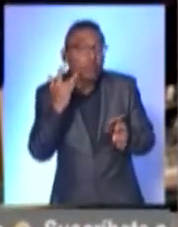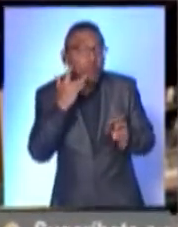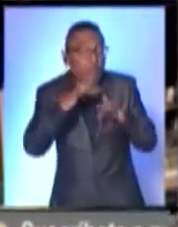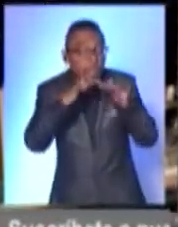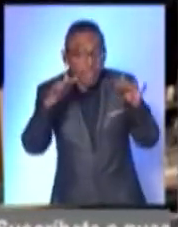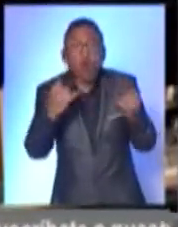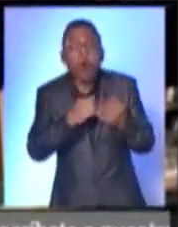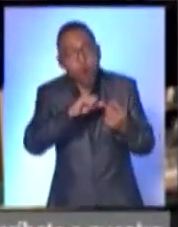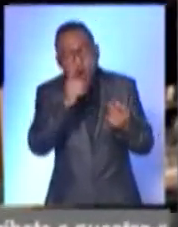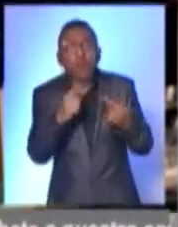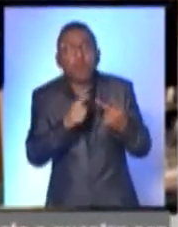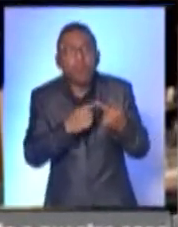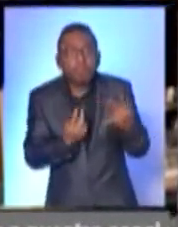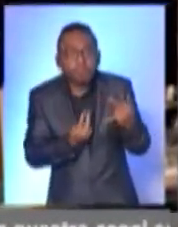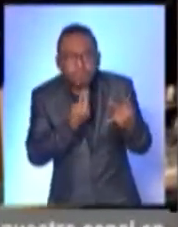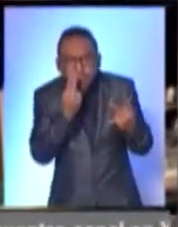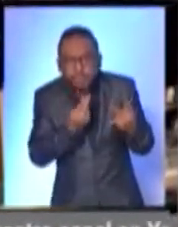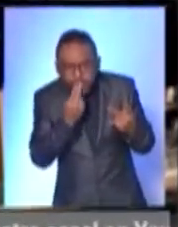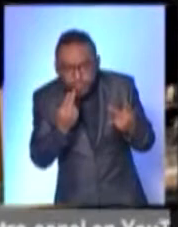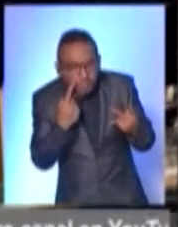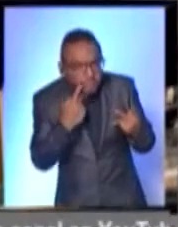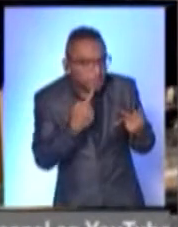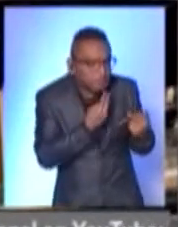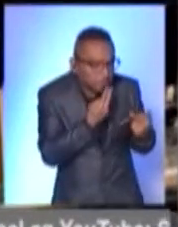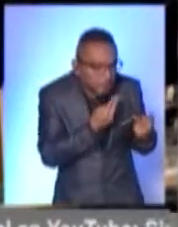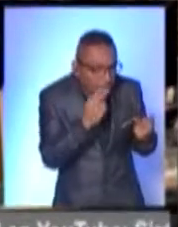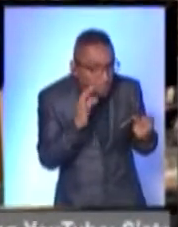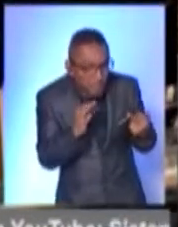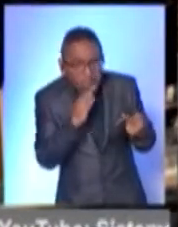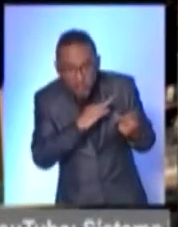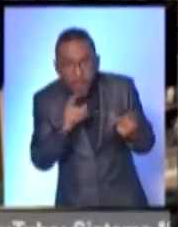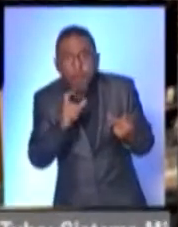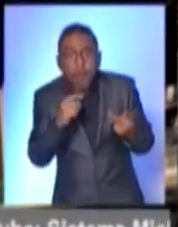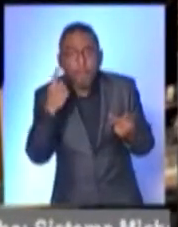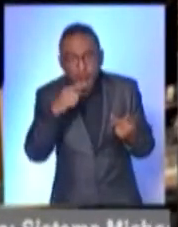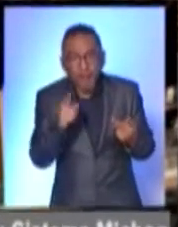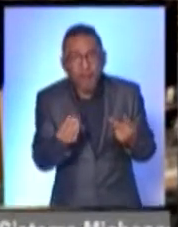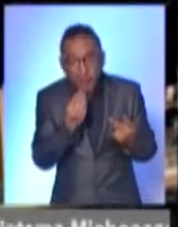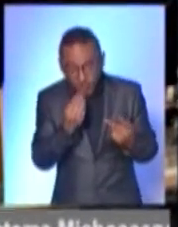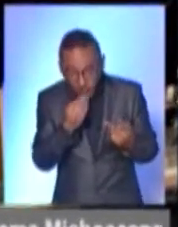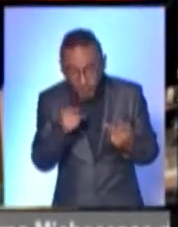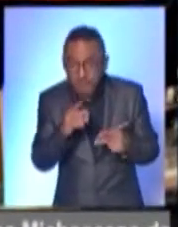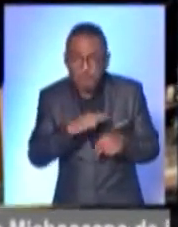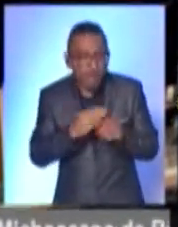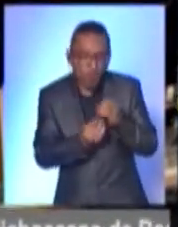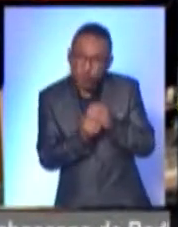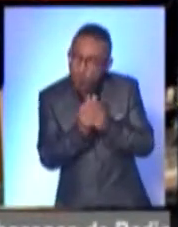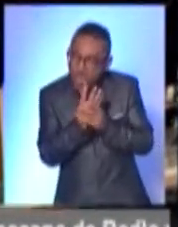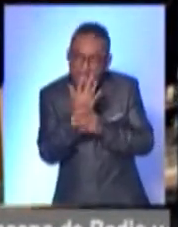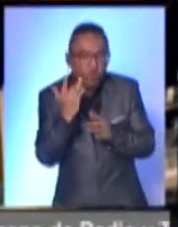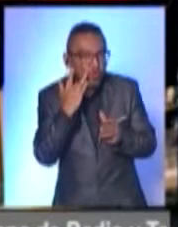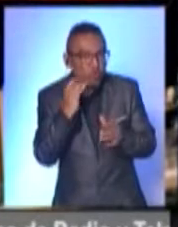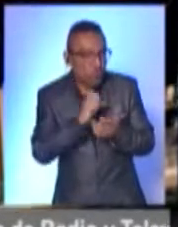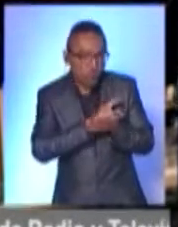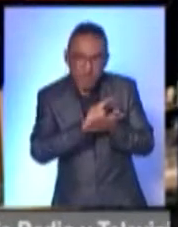el olor también, y procurar acercarnos a lugares que nos puedan ofrecer el alimento lo más fresco posible. Eso es